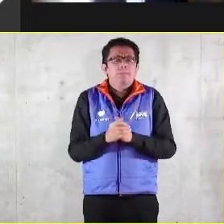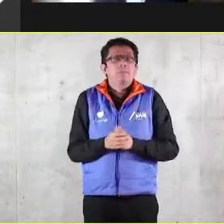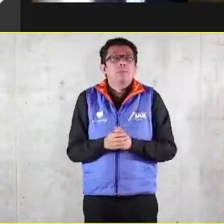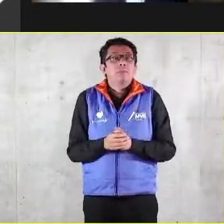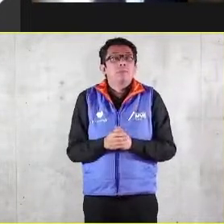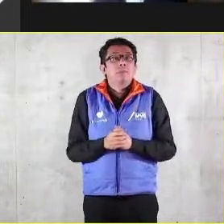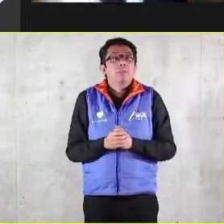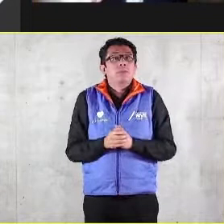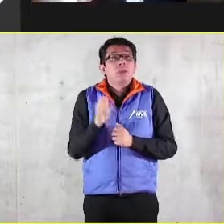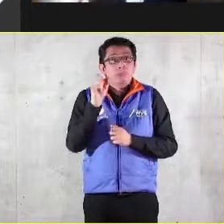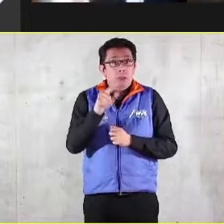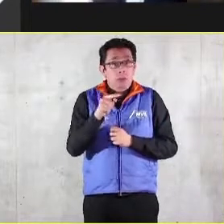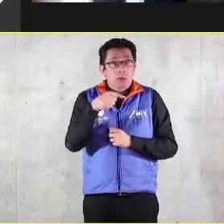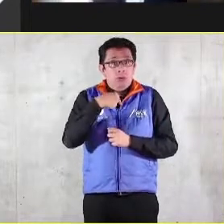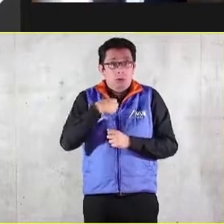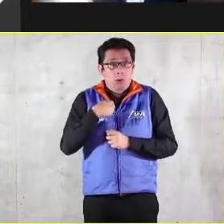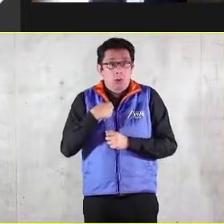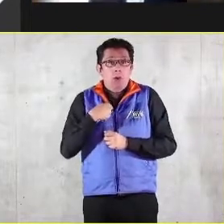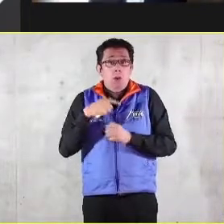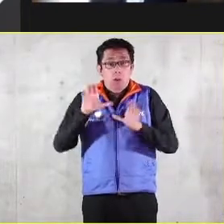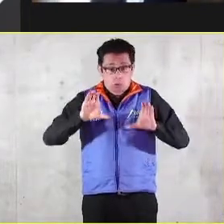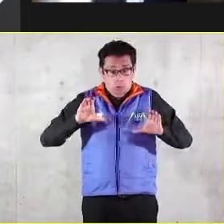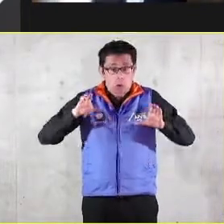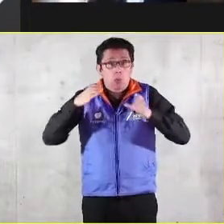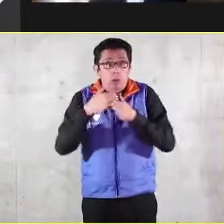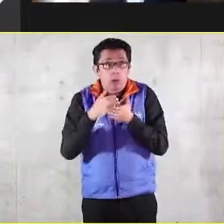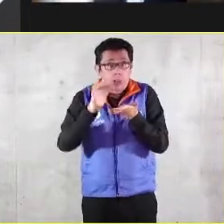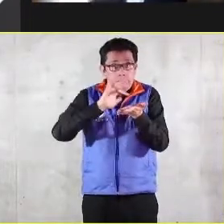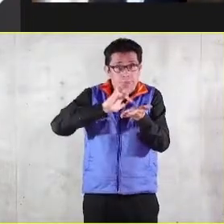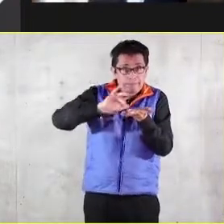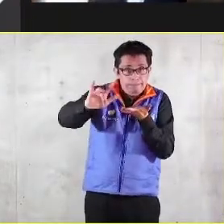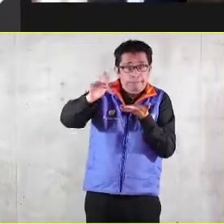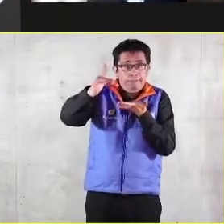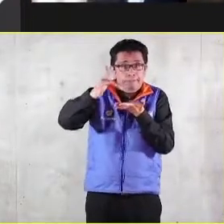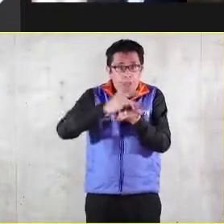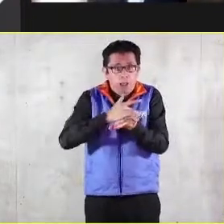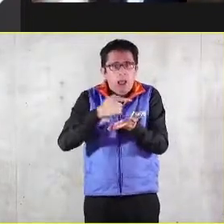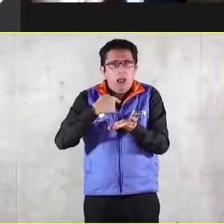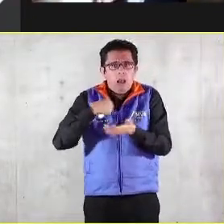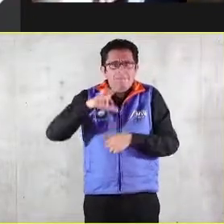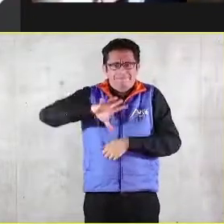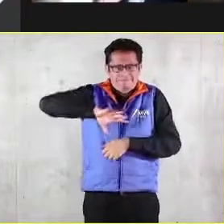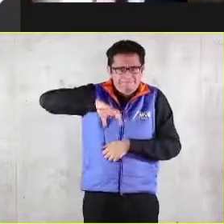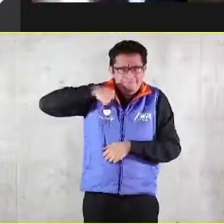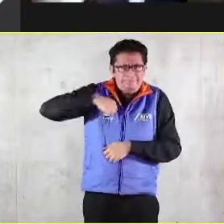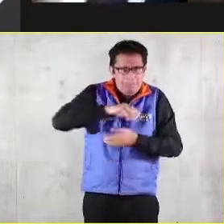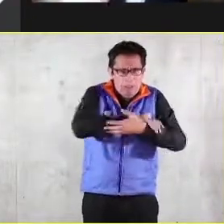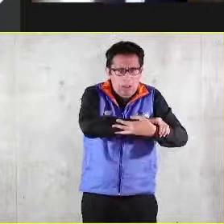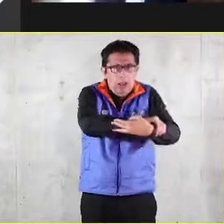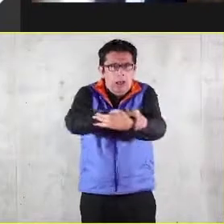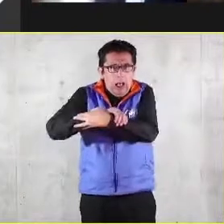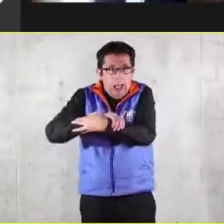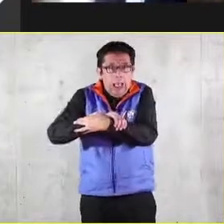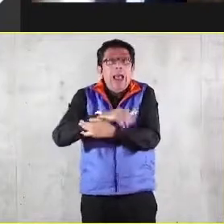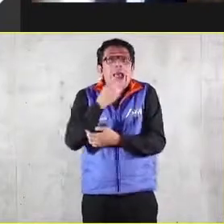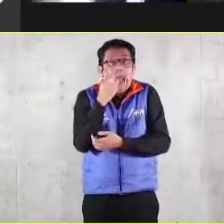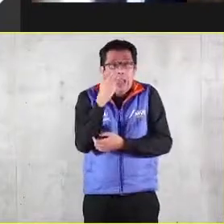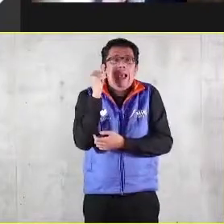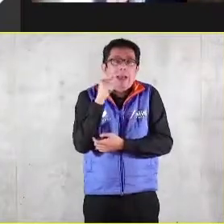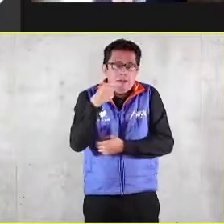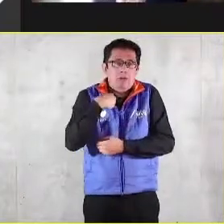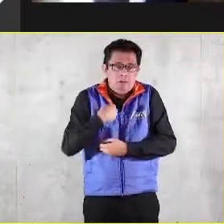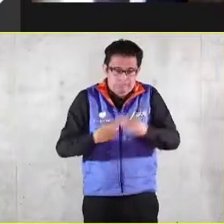yo colaboro en comunidad y me empeño en el trabajo solidario con los demás me construyo a mí mismo